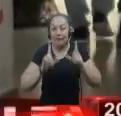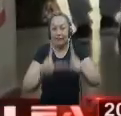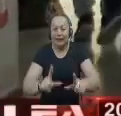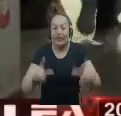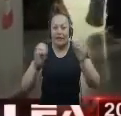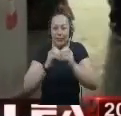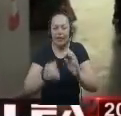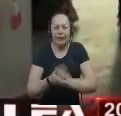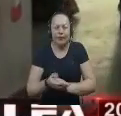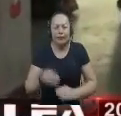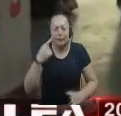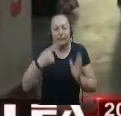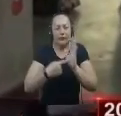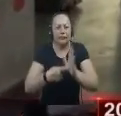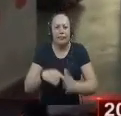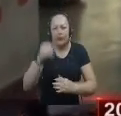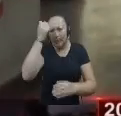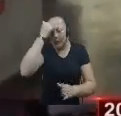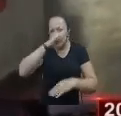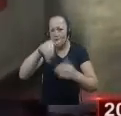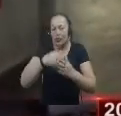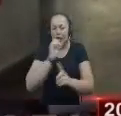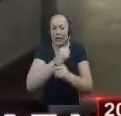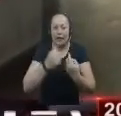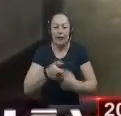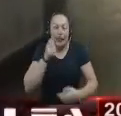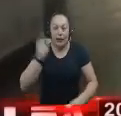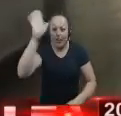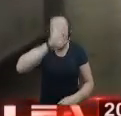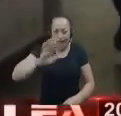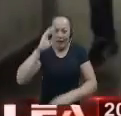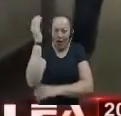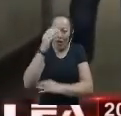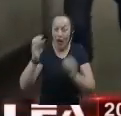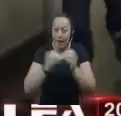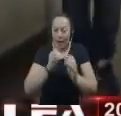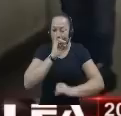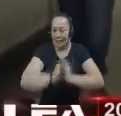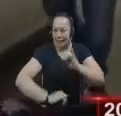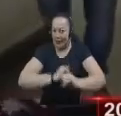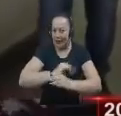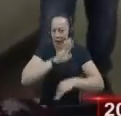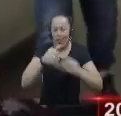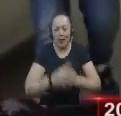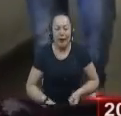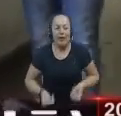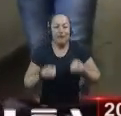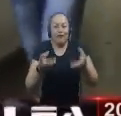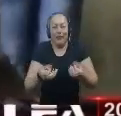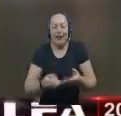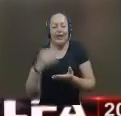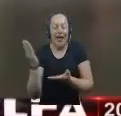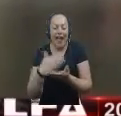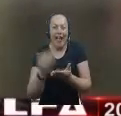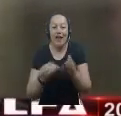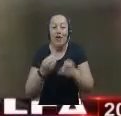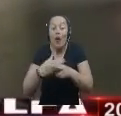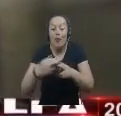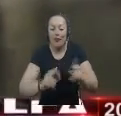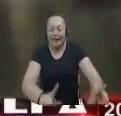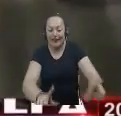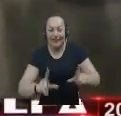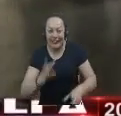El total De los docentes Entregaron A la sociedad Caldense Colombiana E internacional Sus tesis De maestría Y producciones De conocimiento